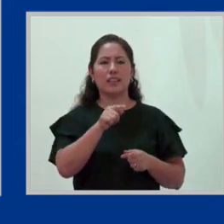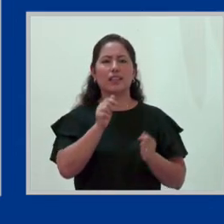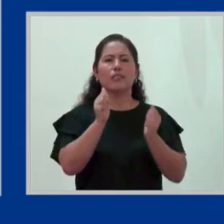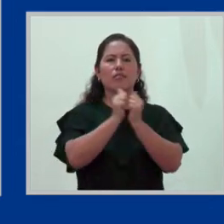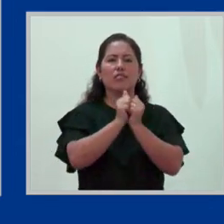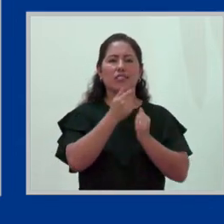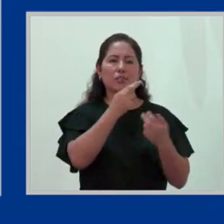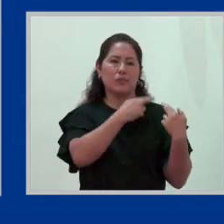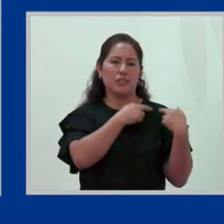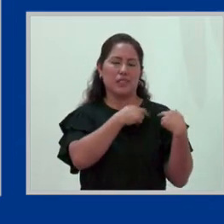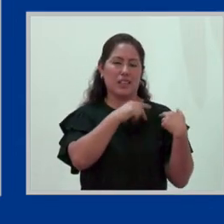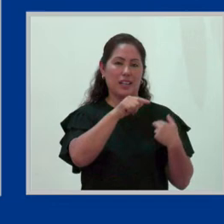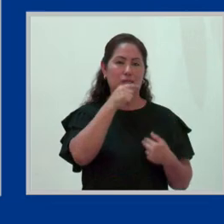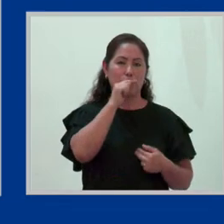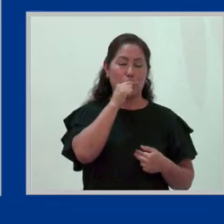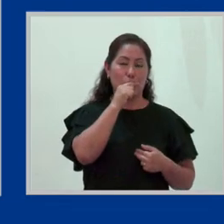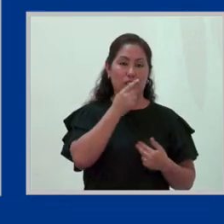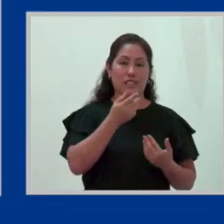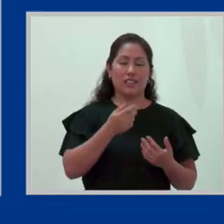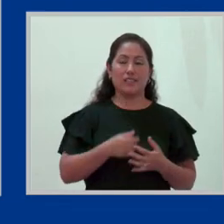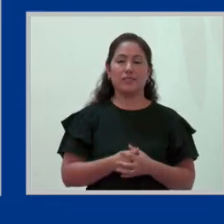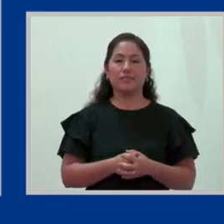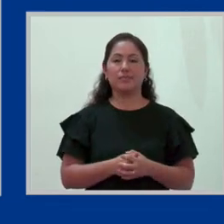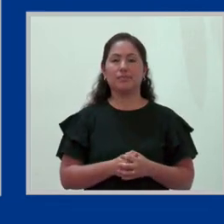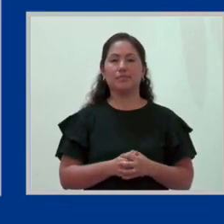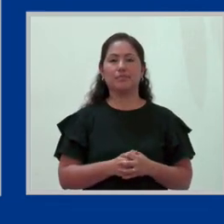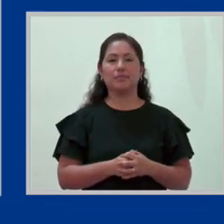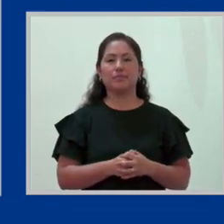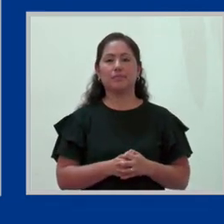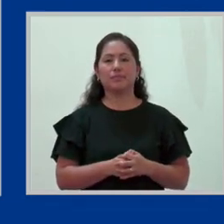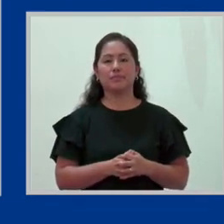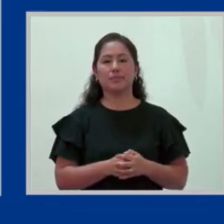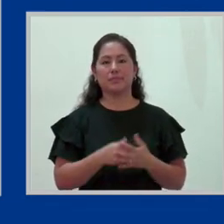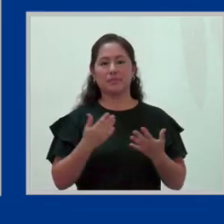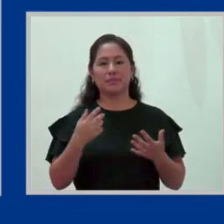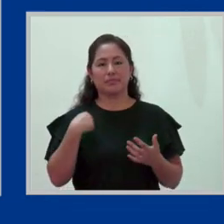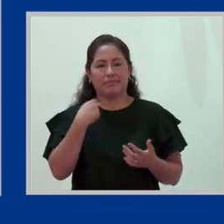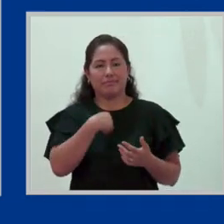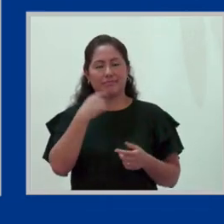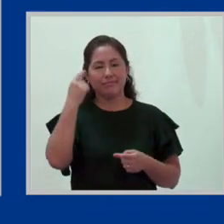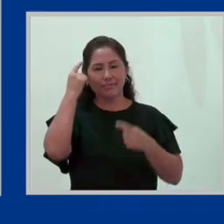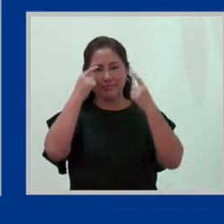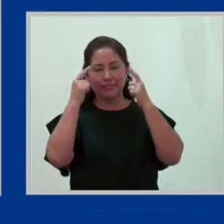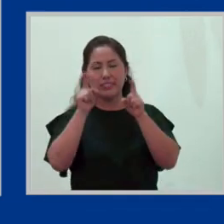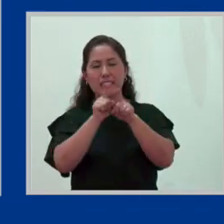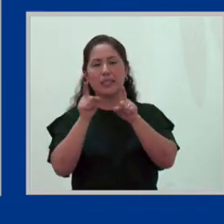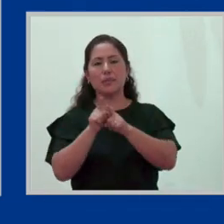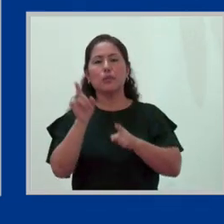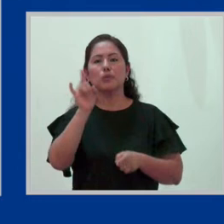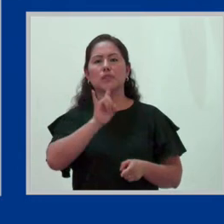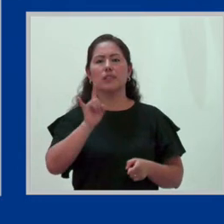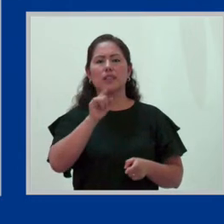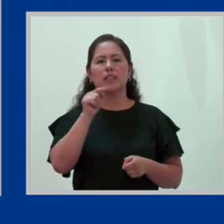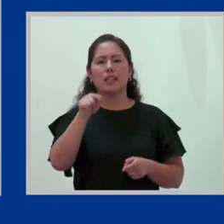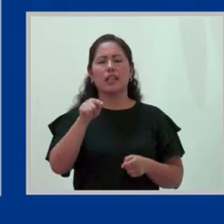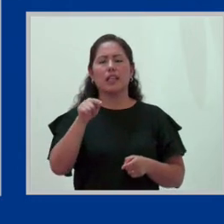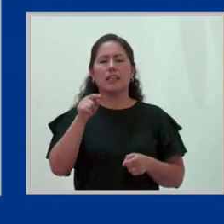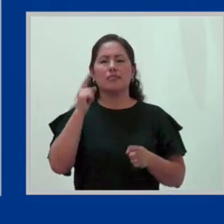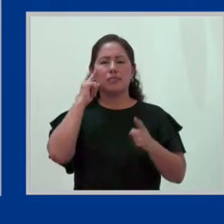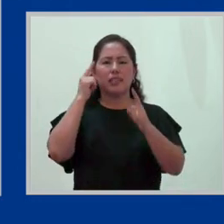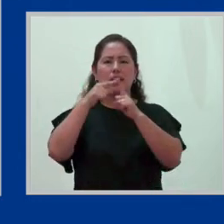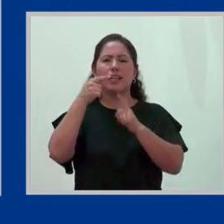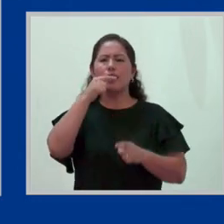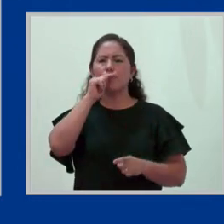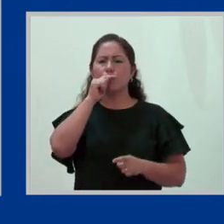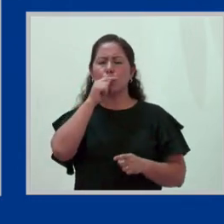mujeres. Hablamos, por ejemplo, sigue estando seguramente en nuestras mentes utilizar el término femenino para hablar